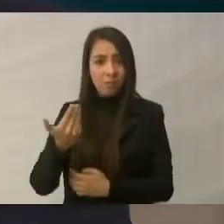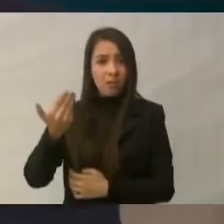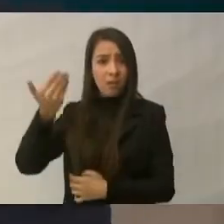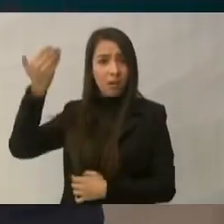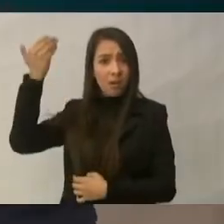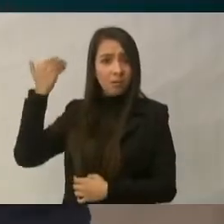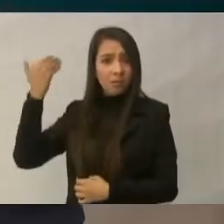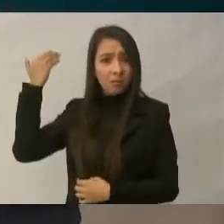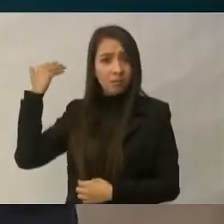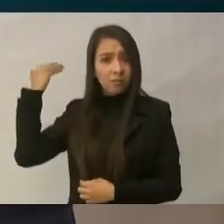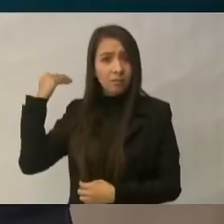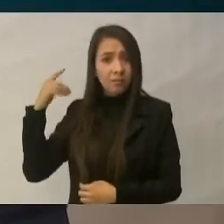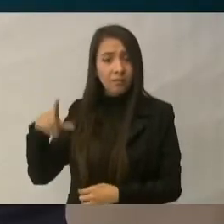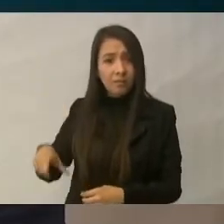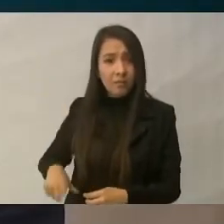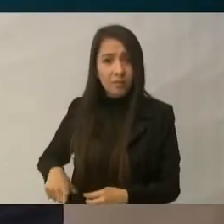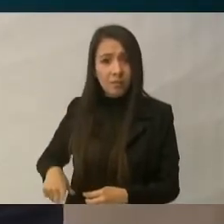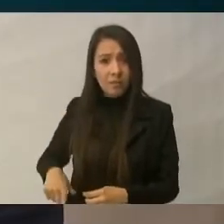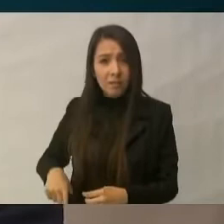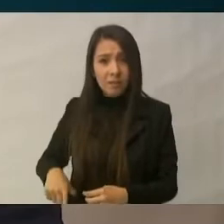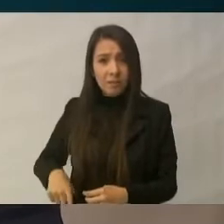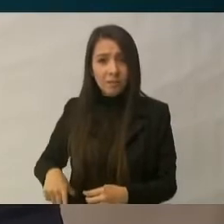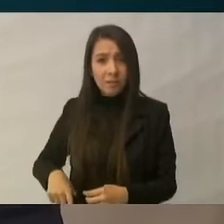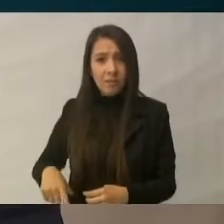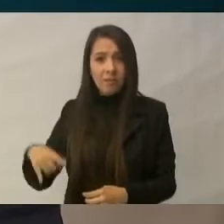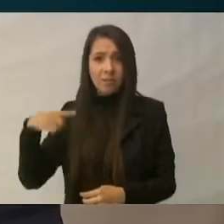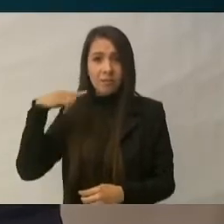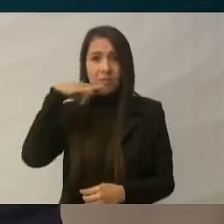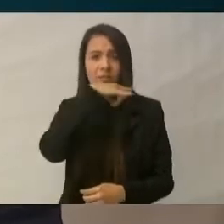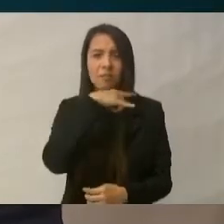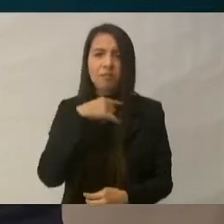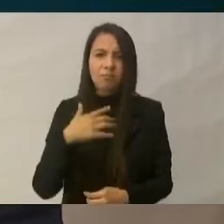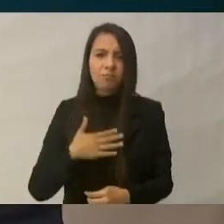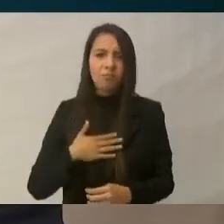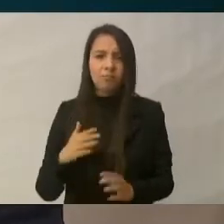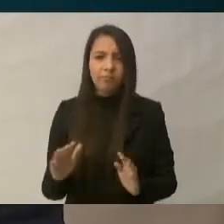los conservadores hipócritas